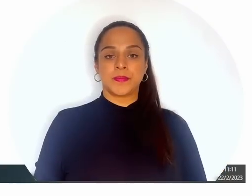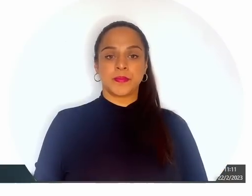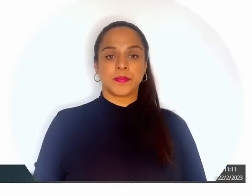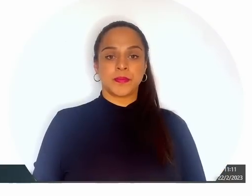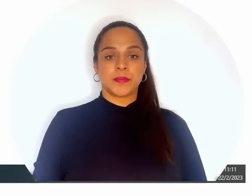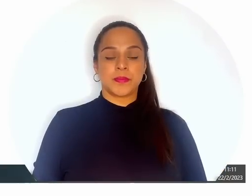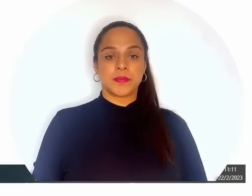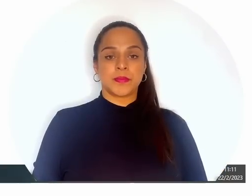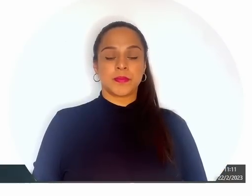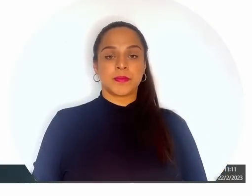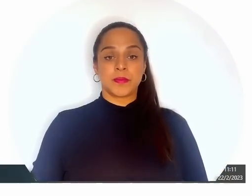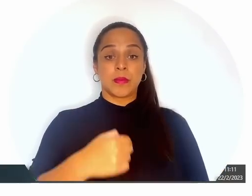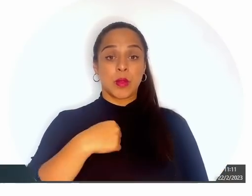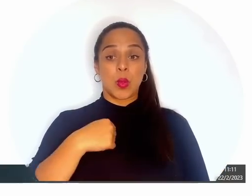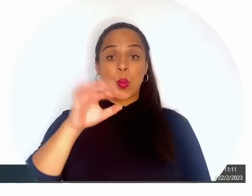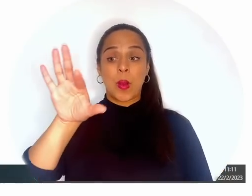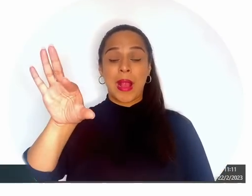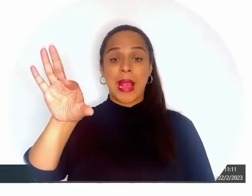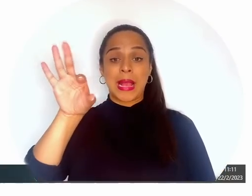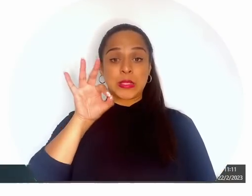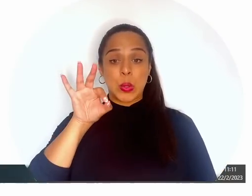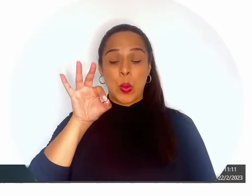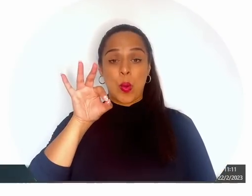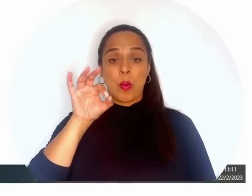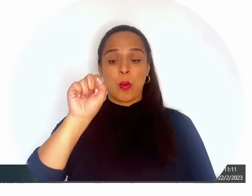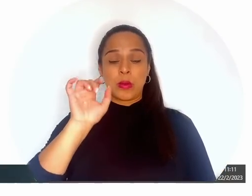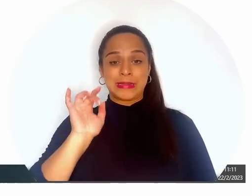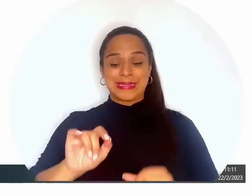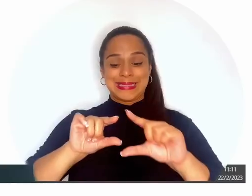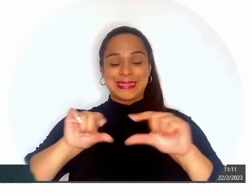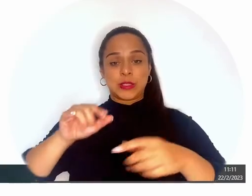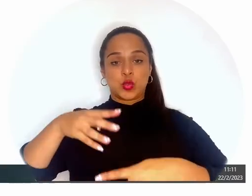Selecciono el archivo. Entonces, vamos a darle, subir archivo. Vamos a dar un clic.